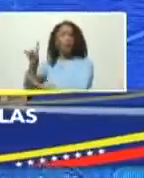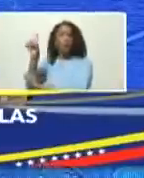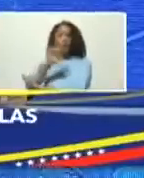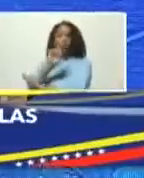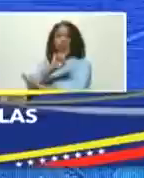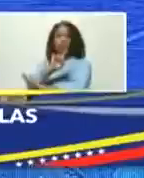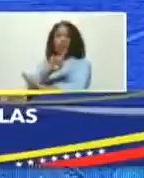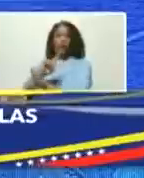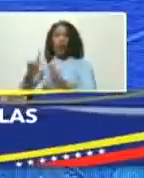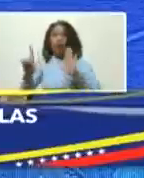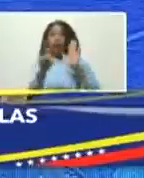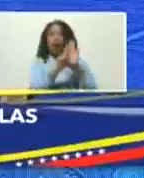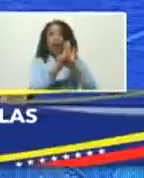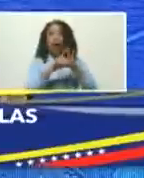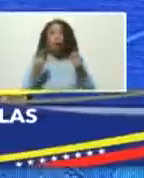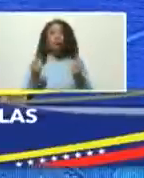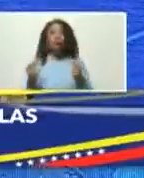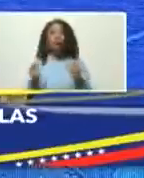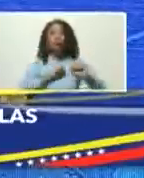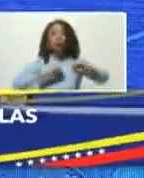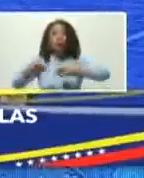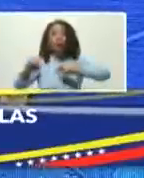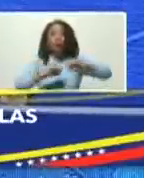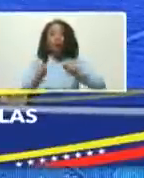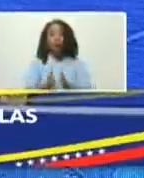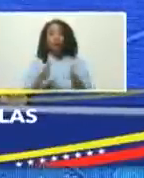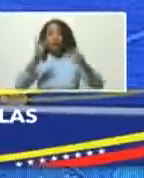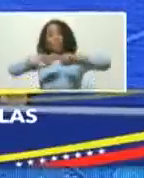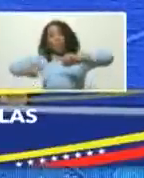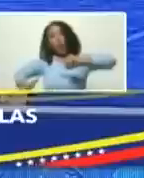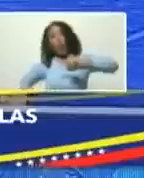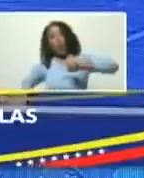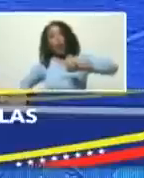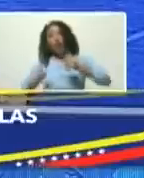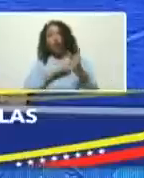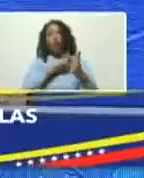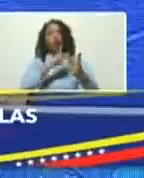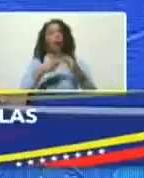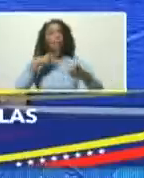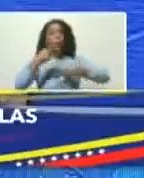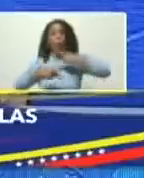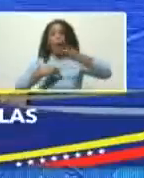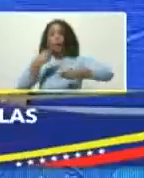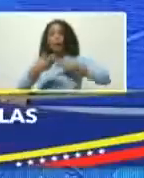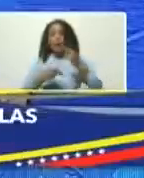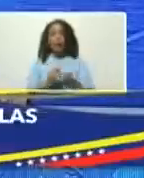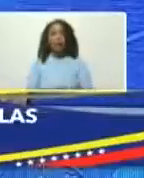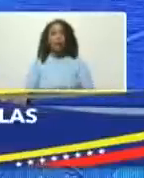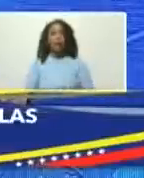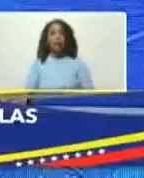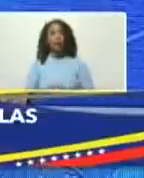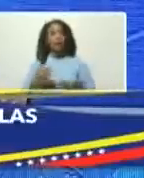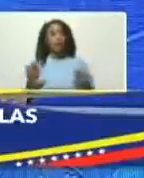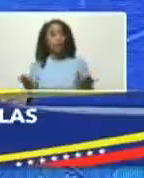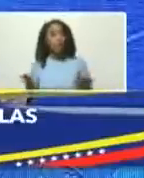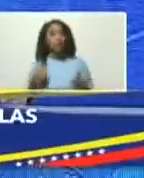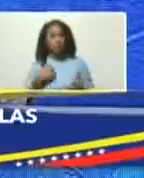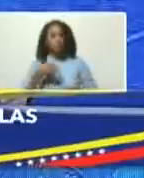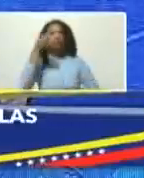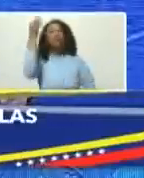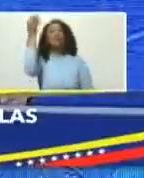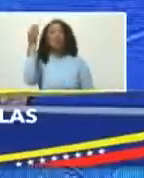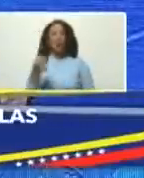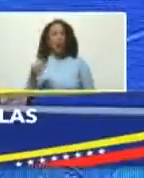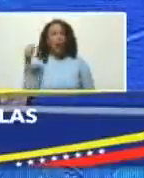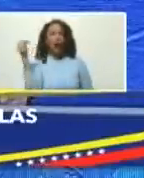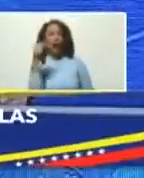leyes sean activadas con una gran energía, una gran voluntad política. Y yo estoy seguro que esta